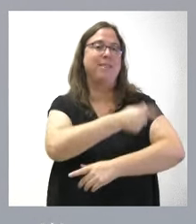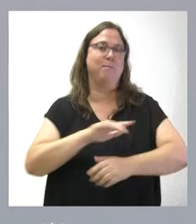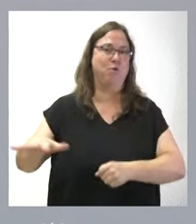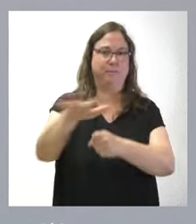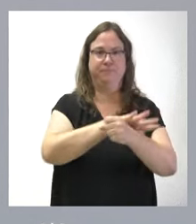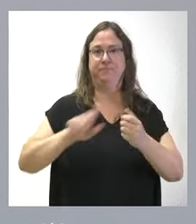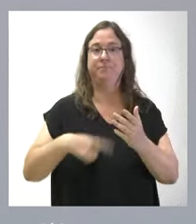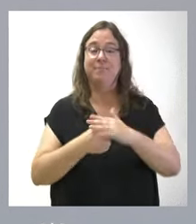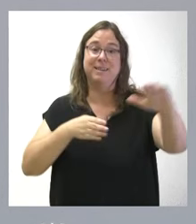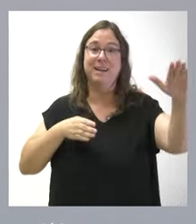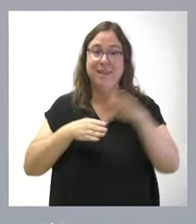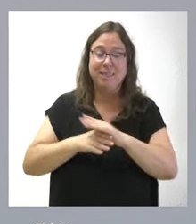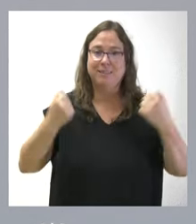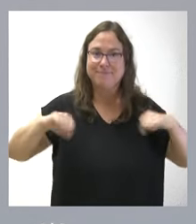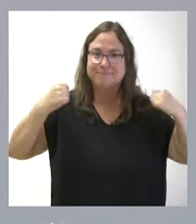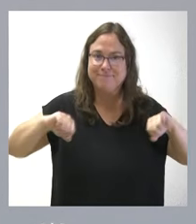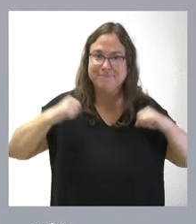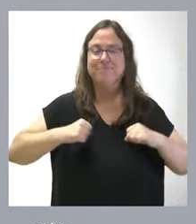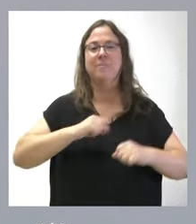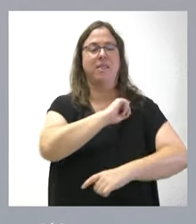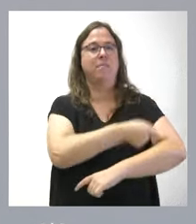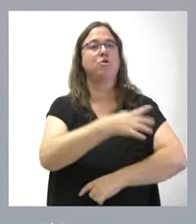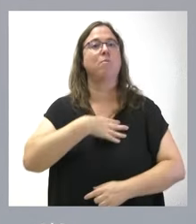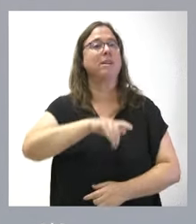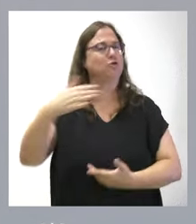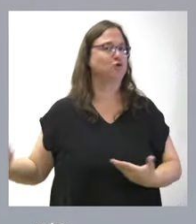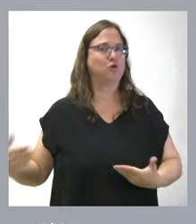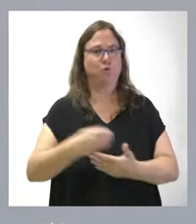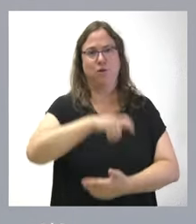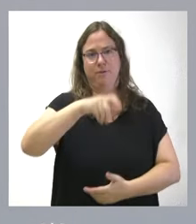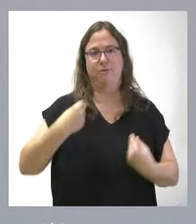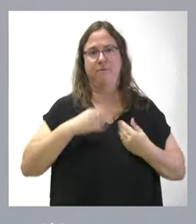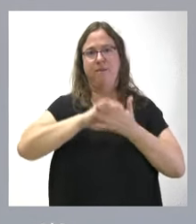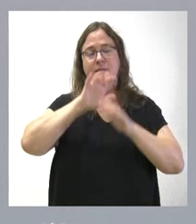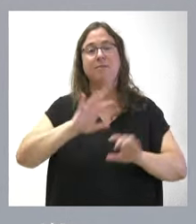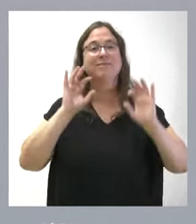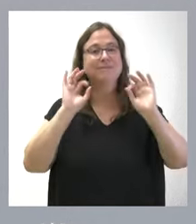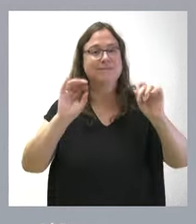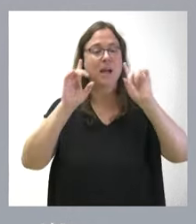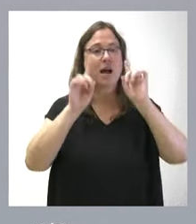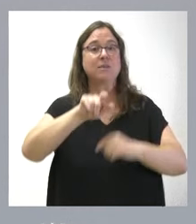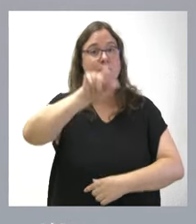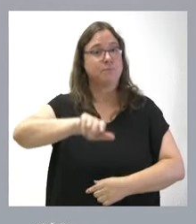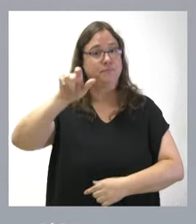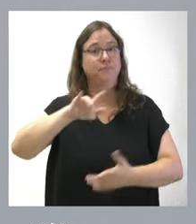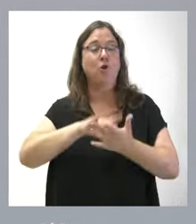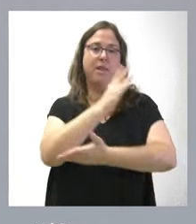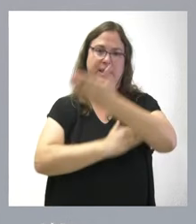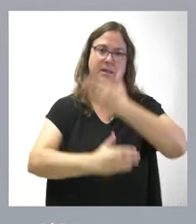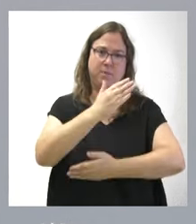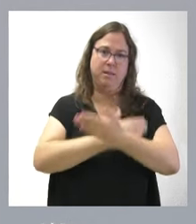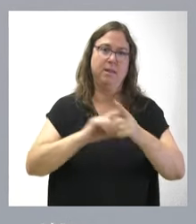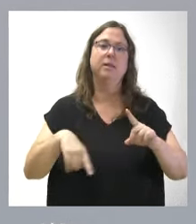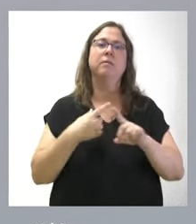garantizar el acceso a la práctica físico-deportiva de toda la población de Castilla y León, particularmente la de aquellas personas con discapacidad